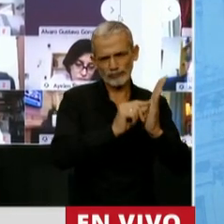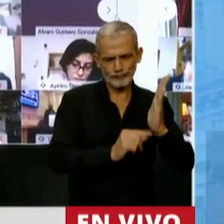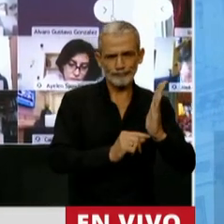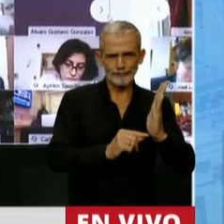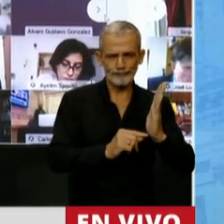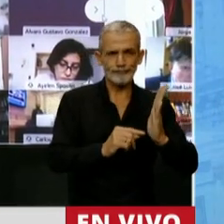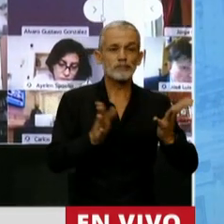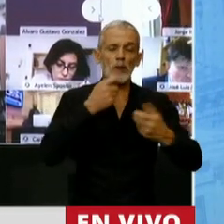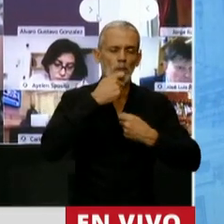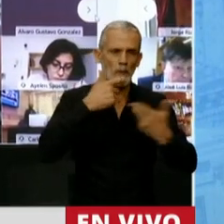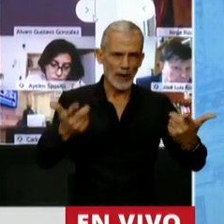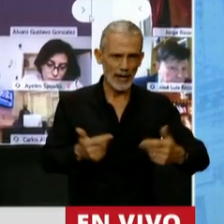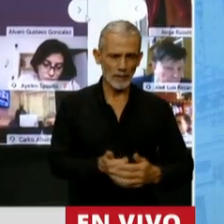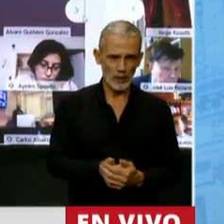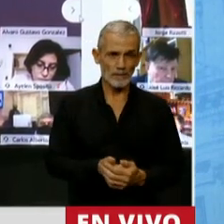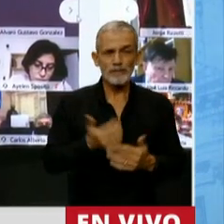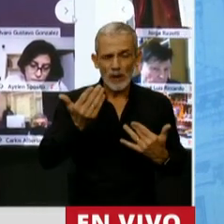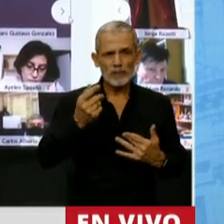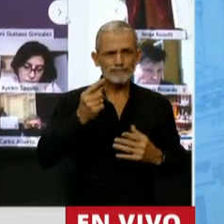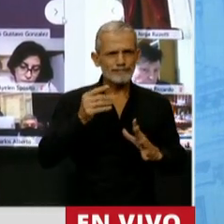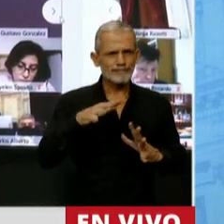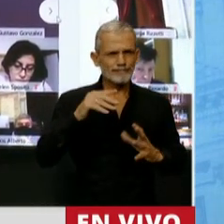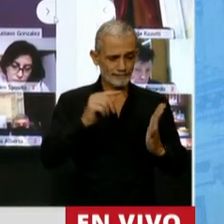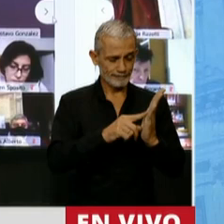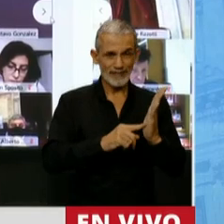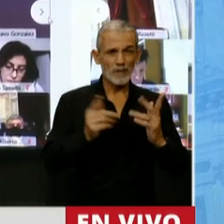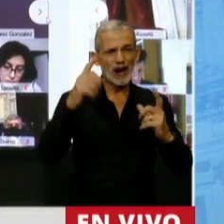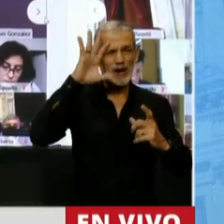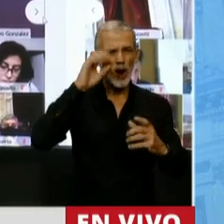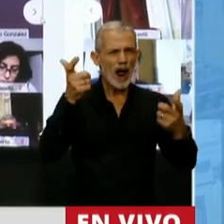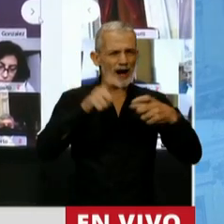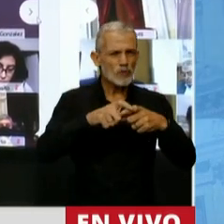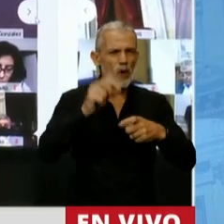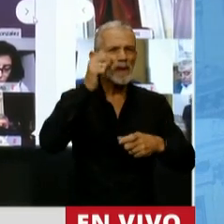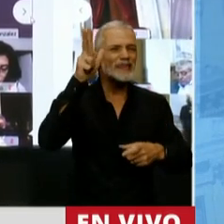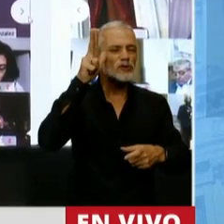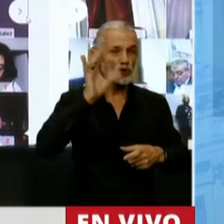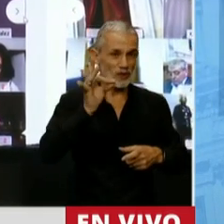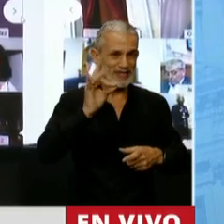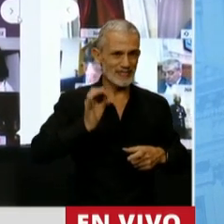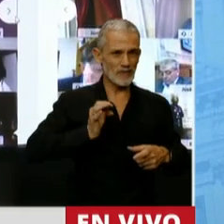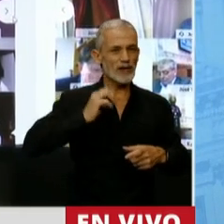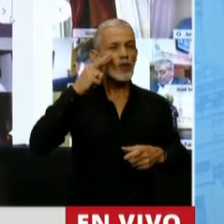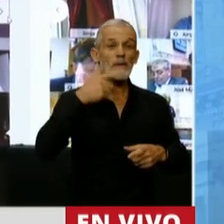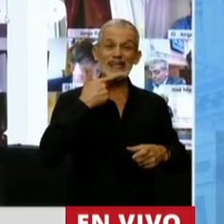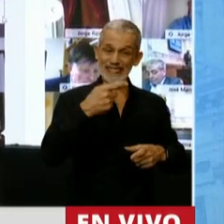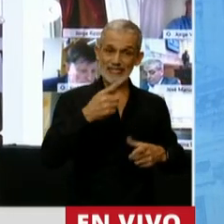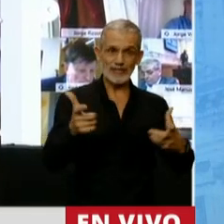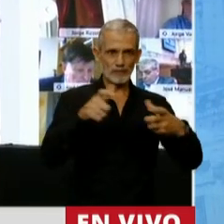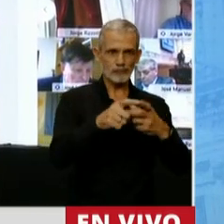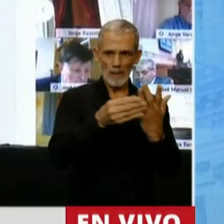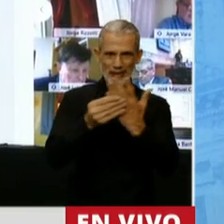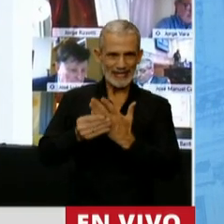Y, por ejemplo, podríamos recordar aquella reunión del 28 de diciembre de 2017, donde los